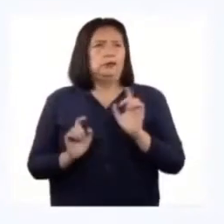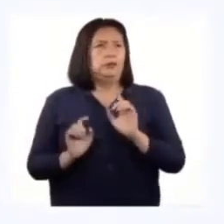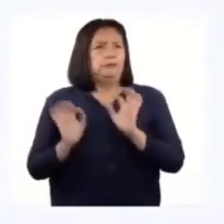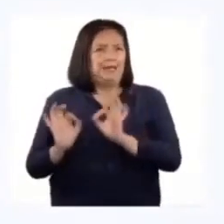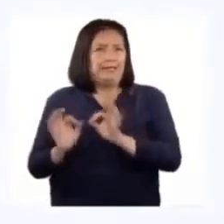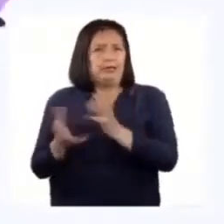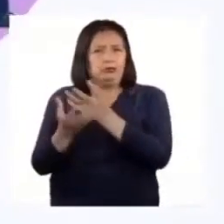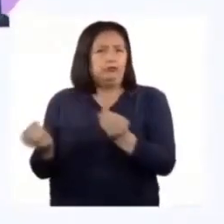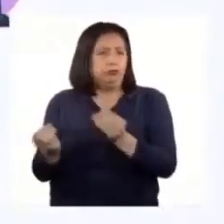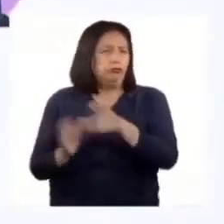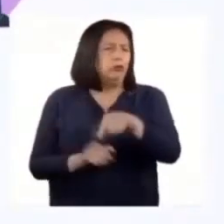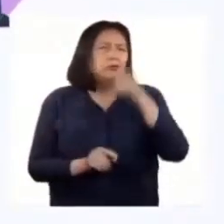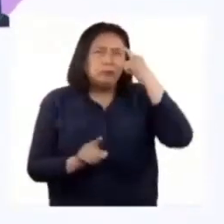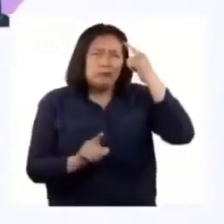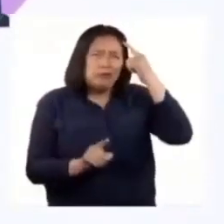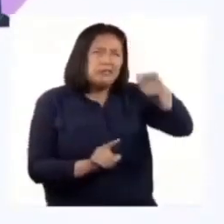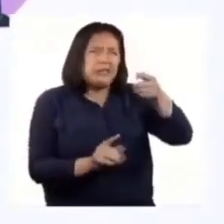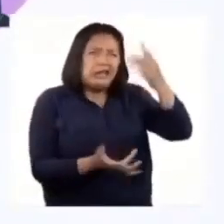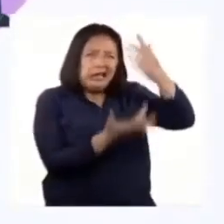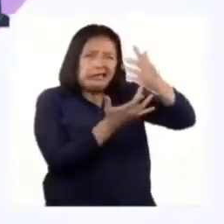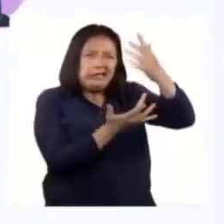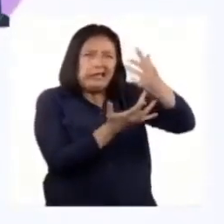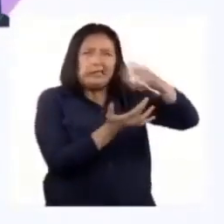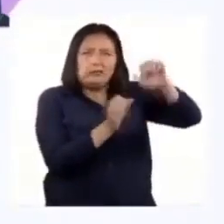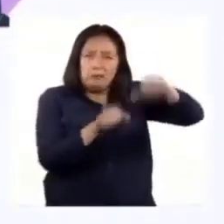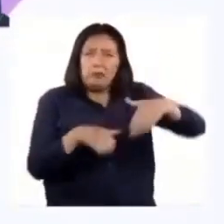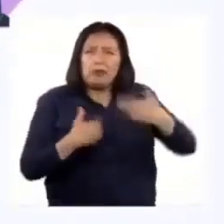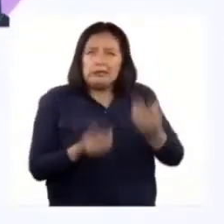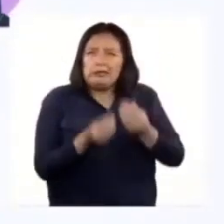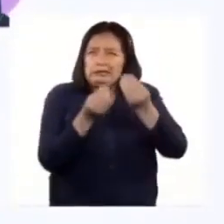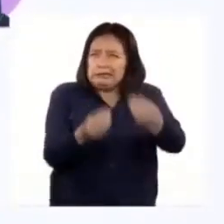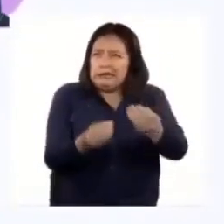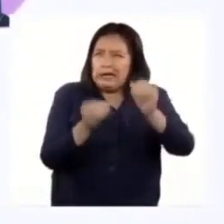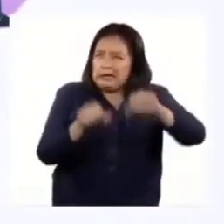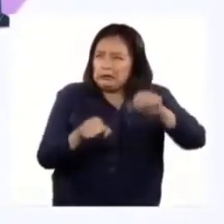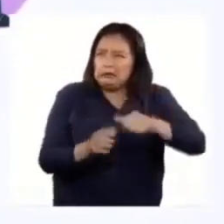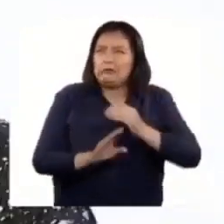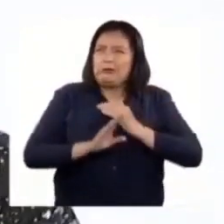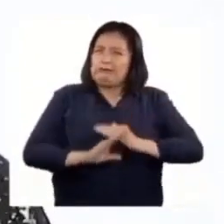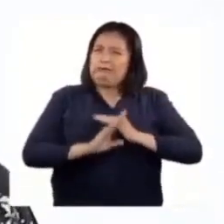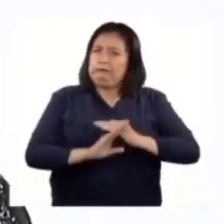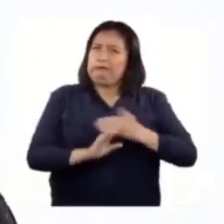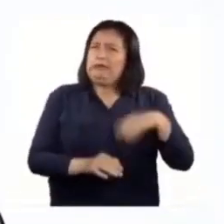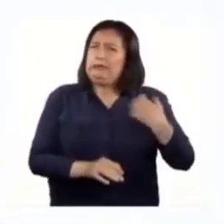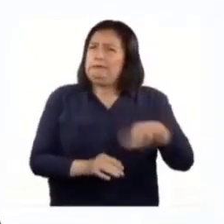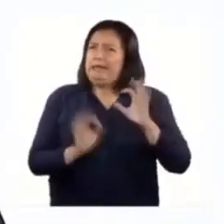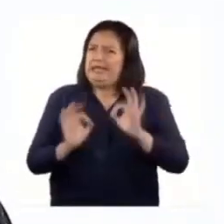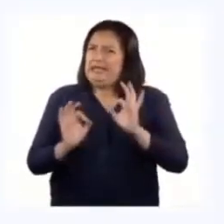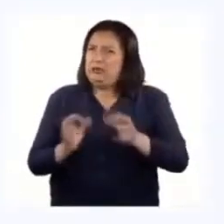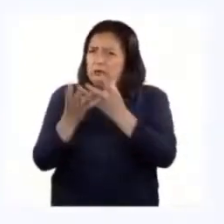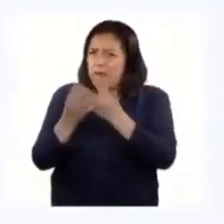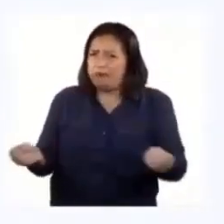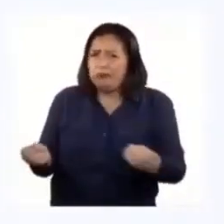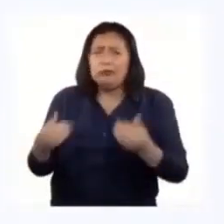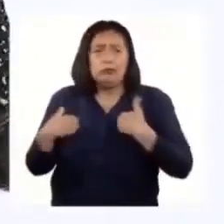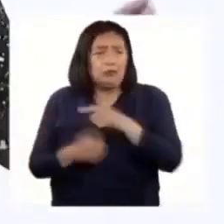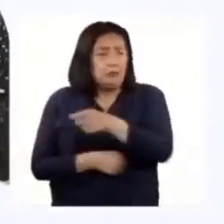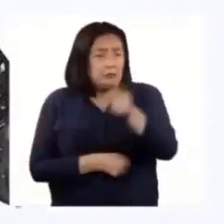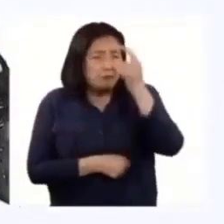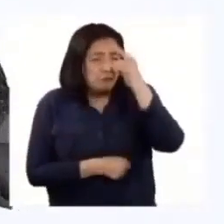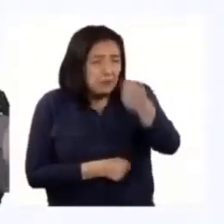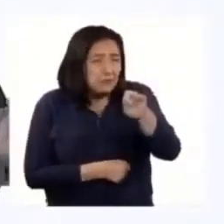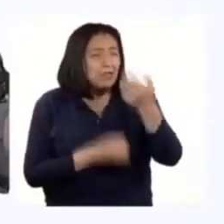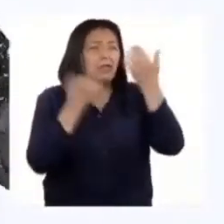¿Pero ustedes creen que la tecnología podrá brindarnos las herramientas para frenar el riesgo de la extinción de los animales? ¿Qué piensan?